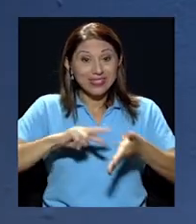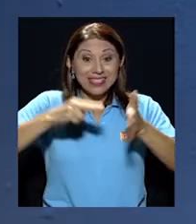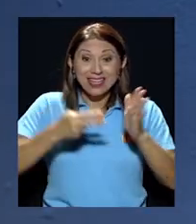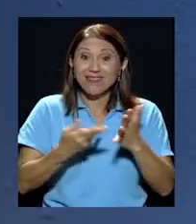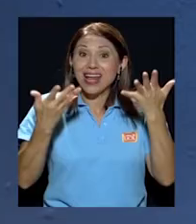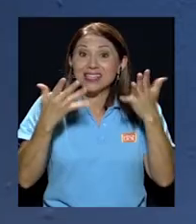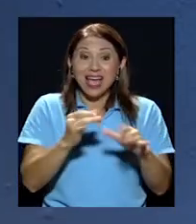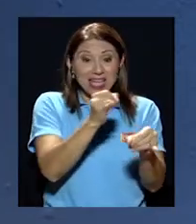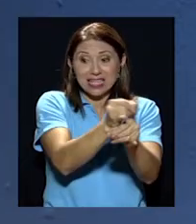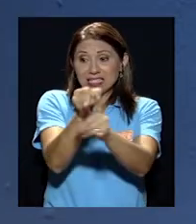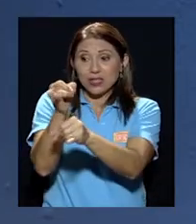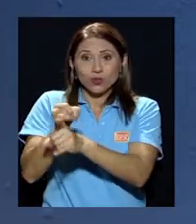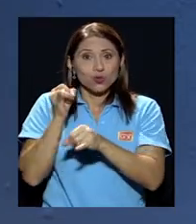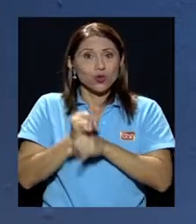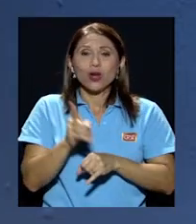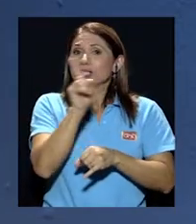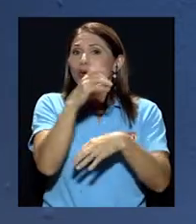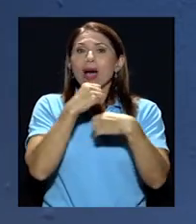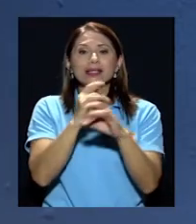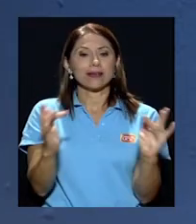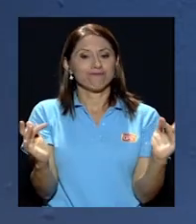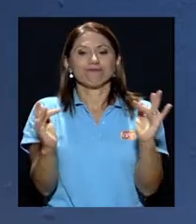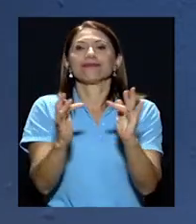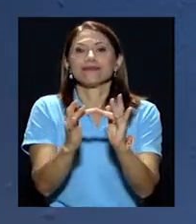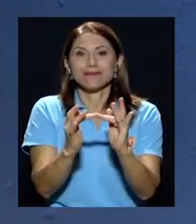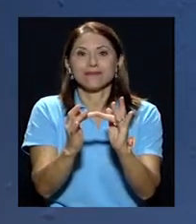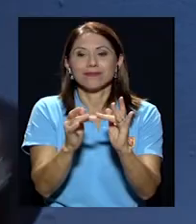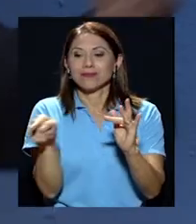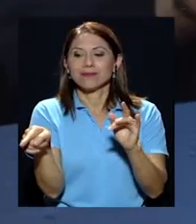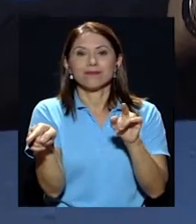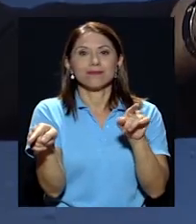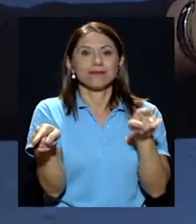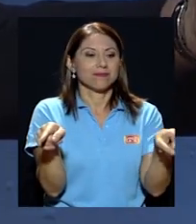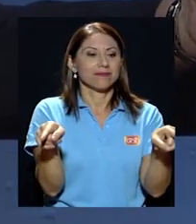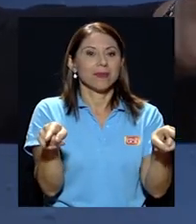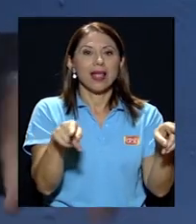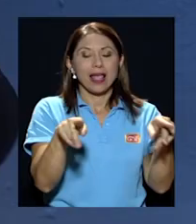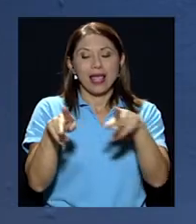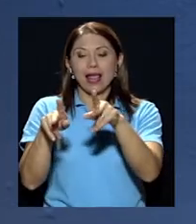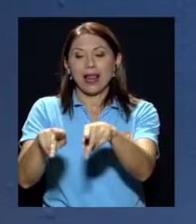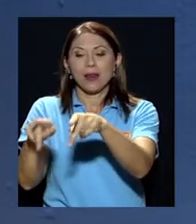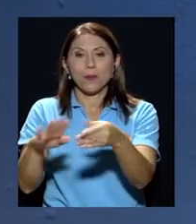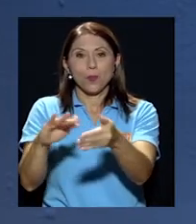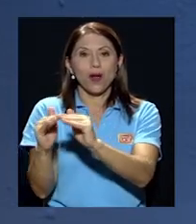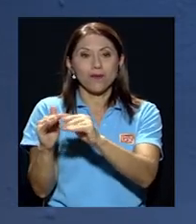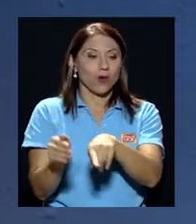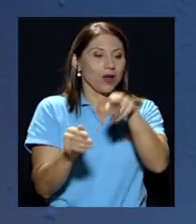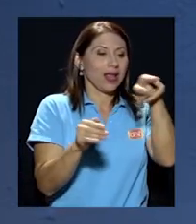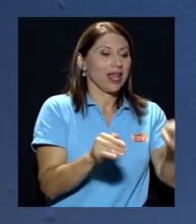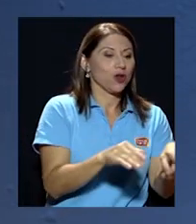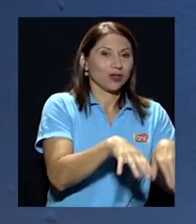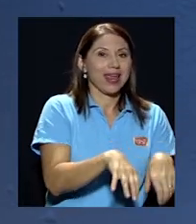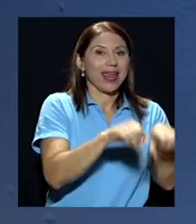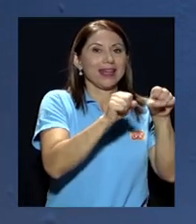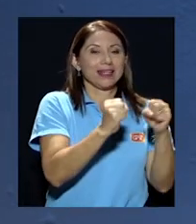dejó de ser la intermediación entre el pueblo y quienes ejercen el poder, que ejercen el poder a